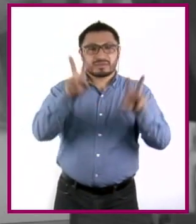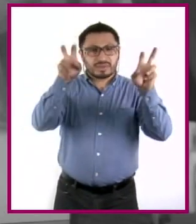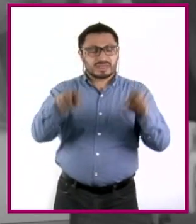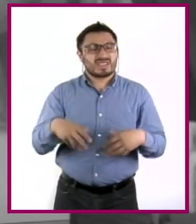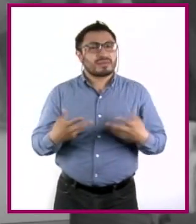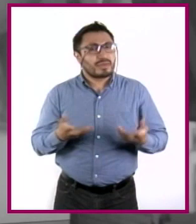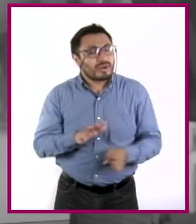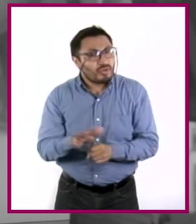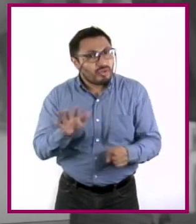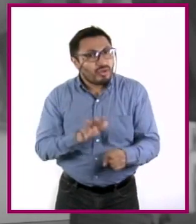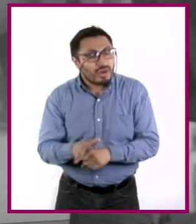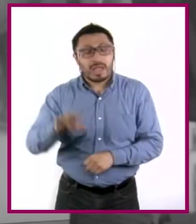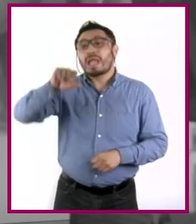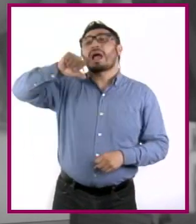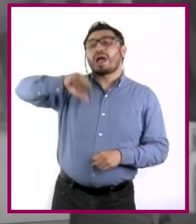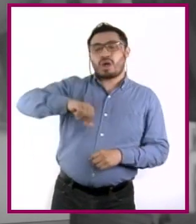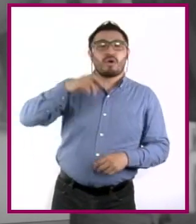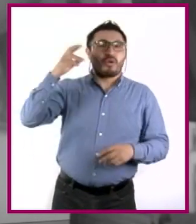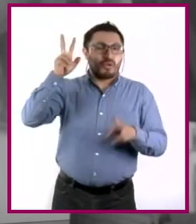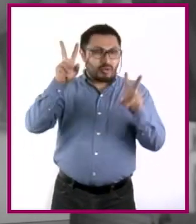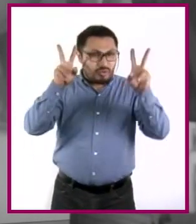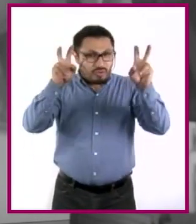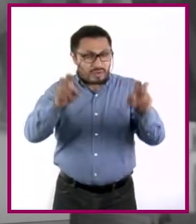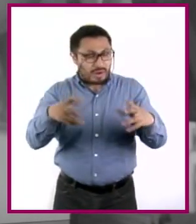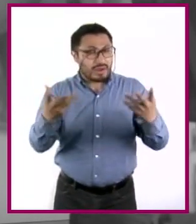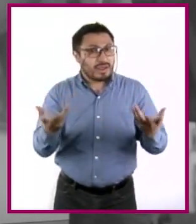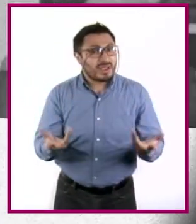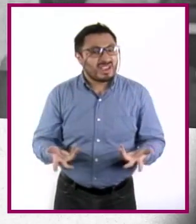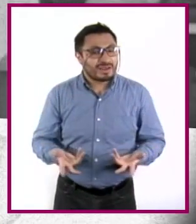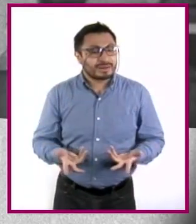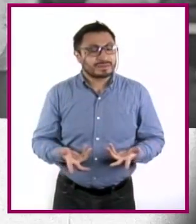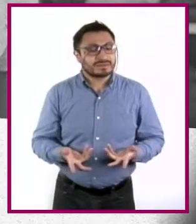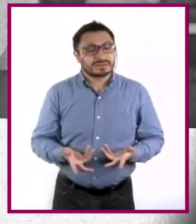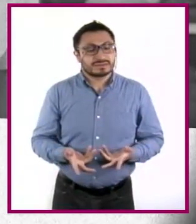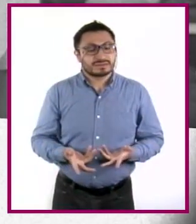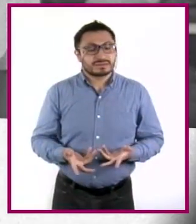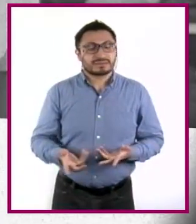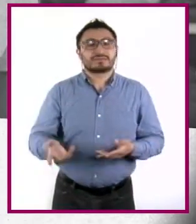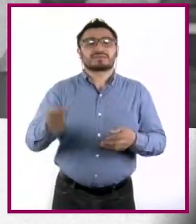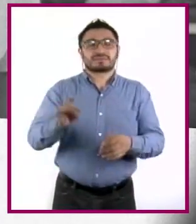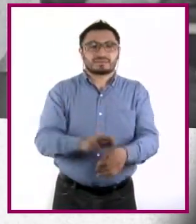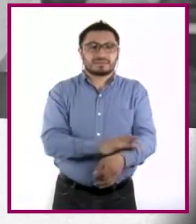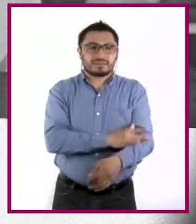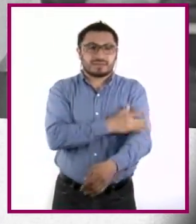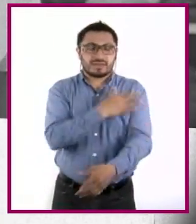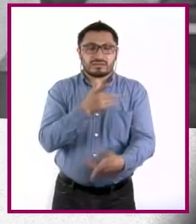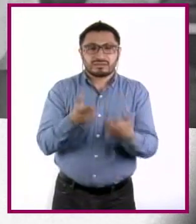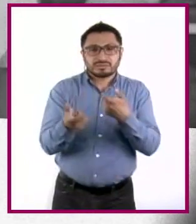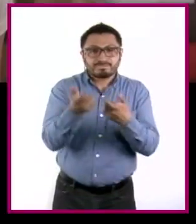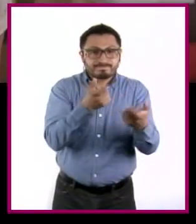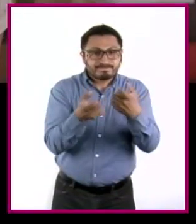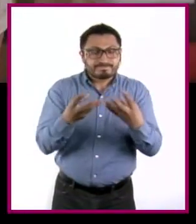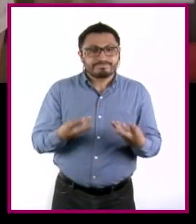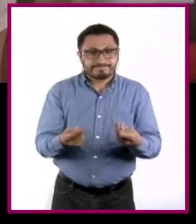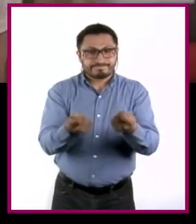Tlali. El día de hoy vamos a resolver el sorprendente caso de... Las emociones gastalonas.